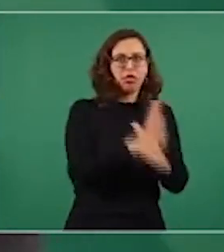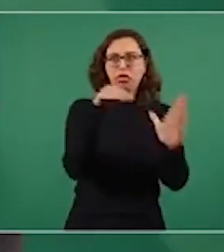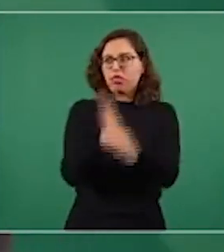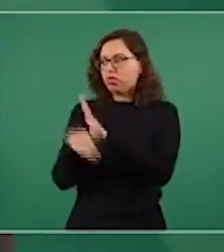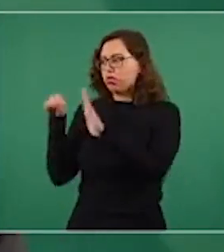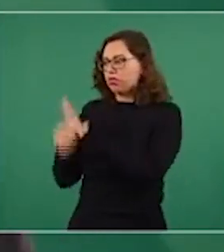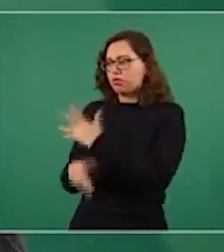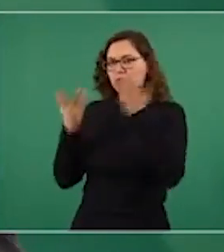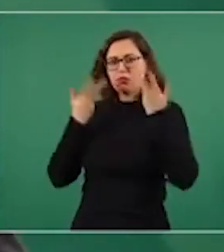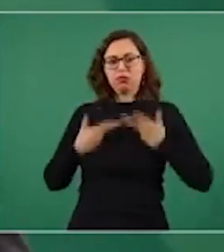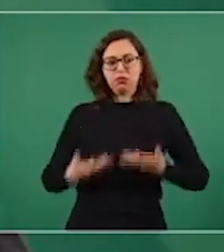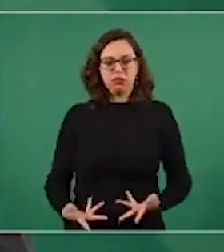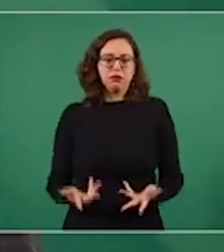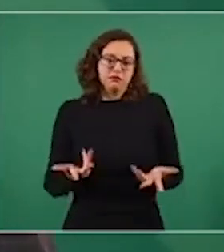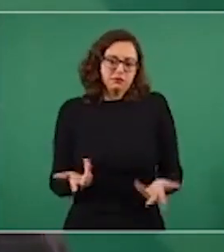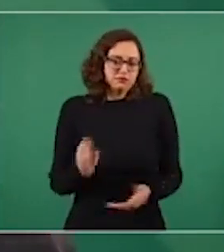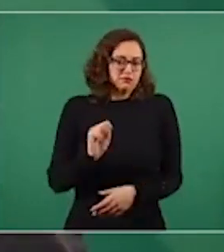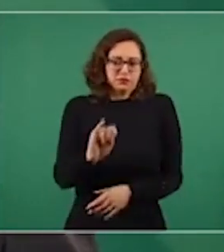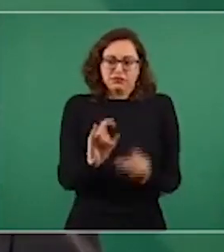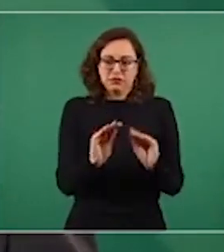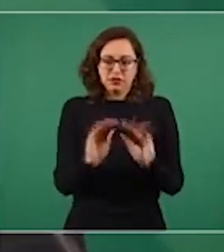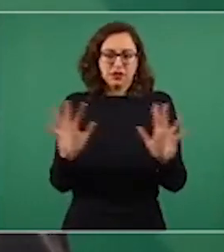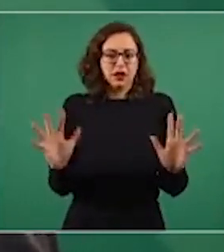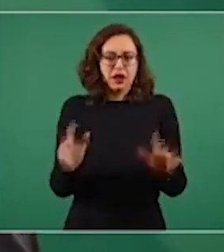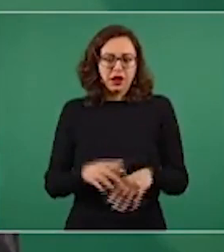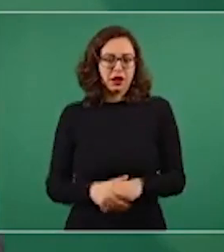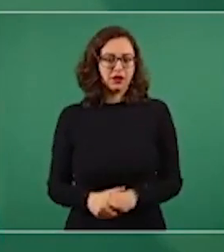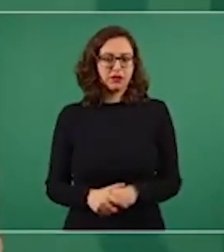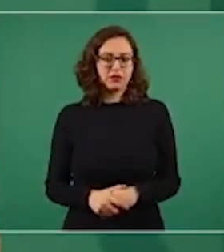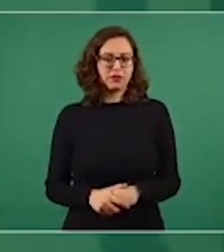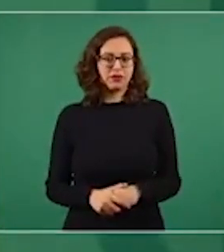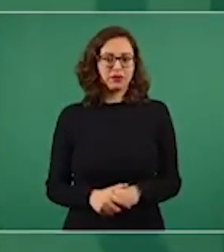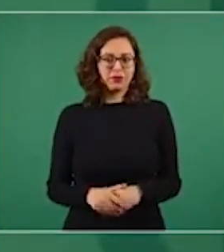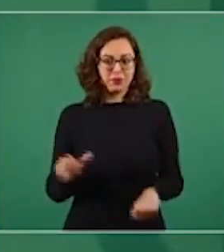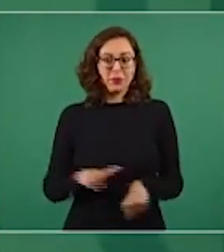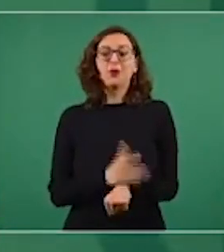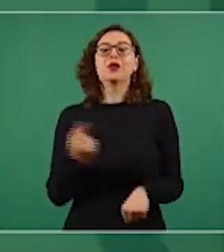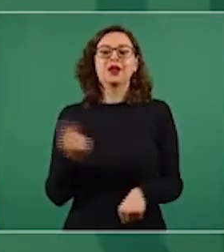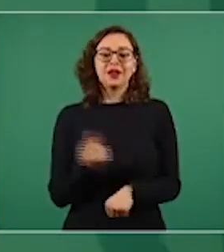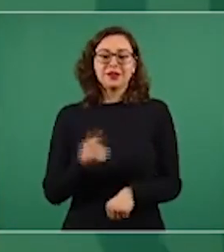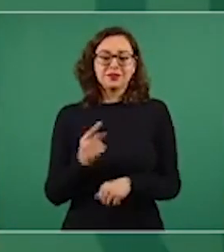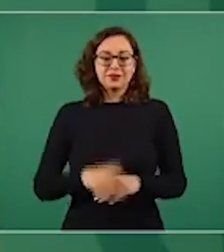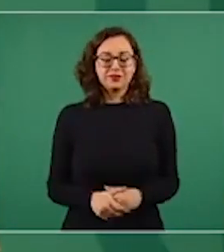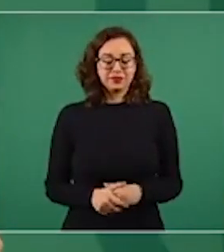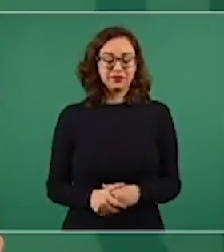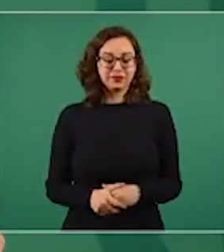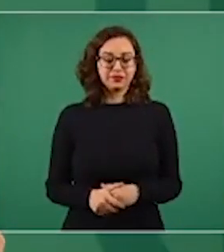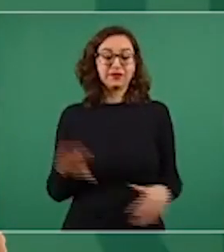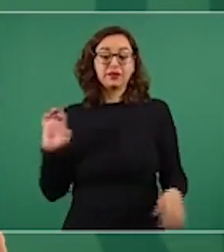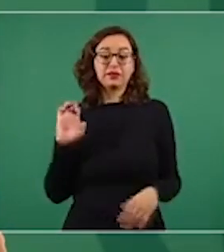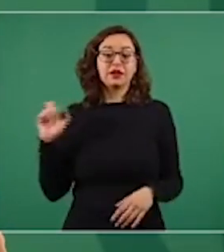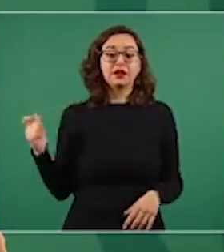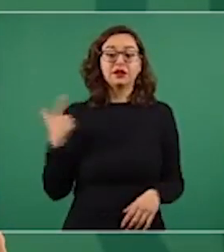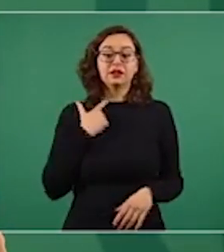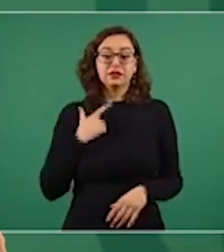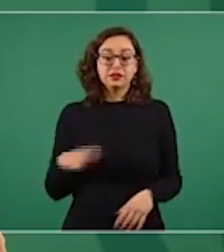cuanto a inseguridad y violencia. Sí, el ejemplo que daban las